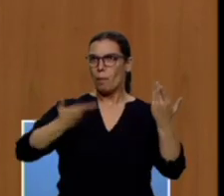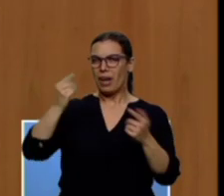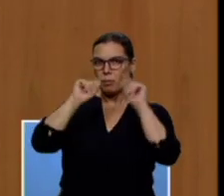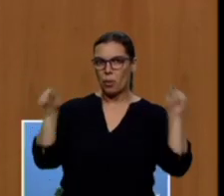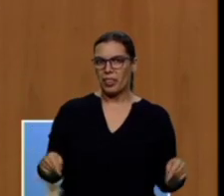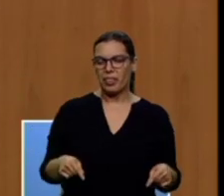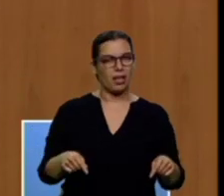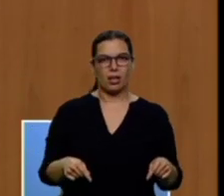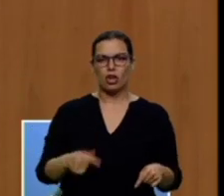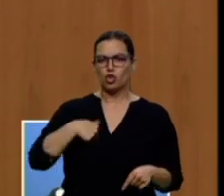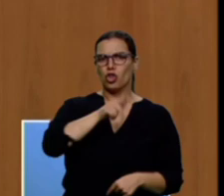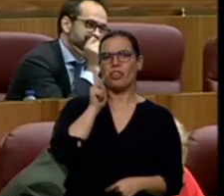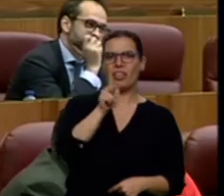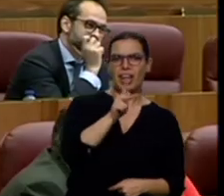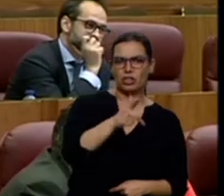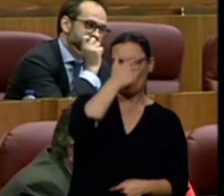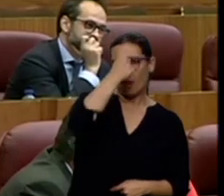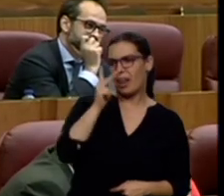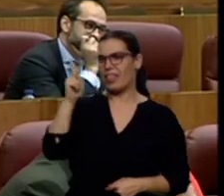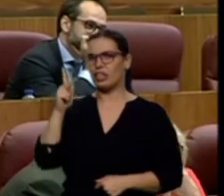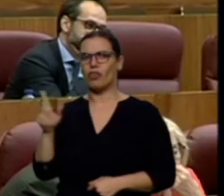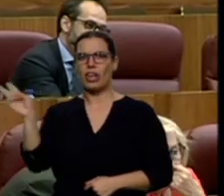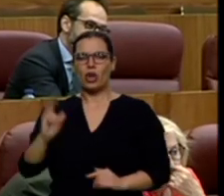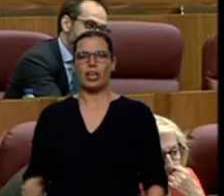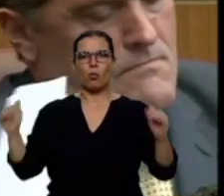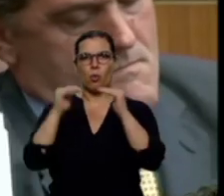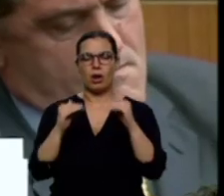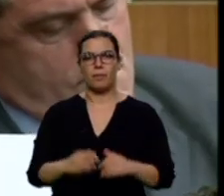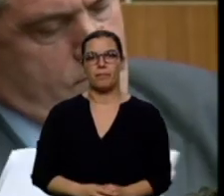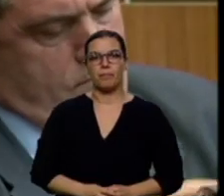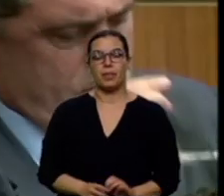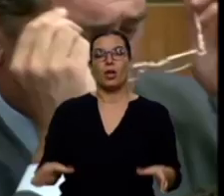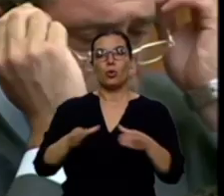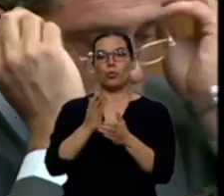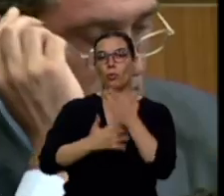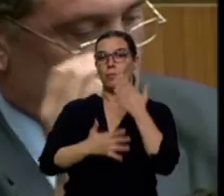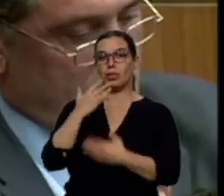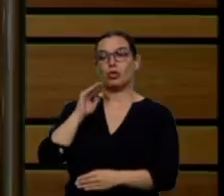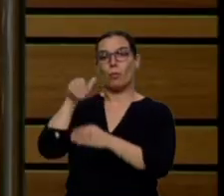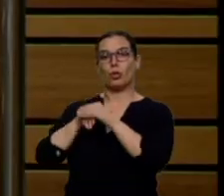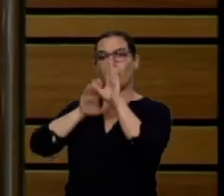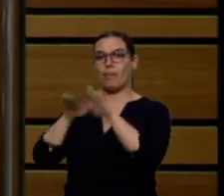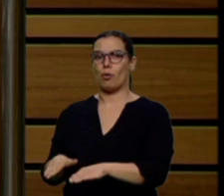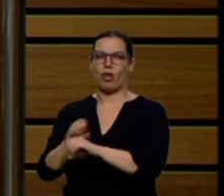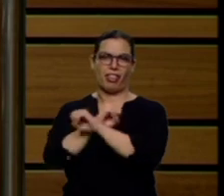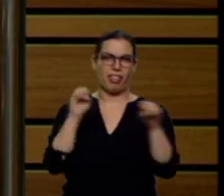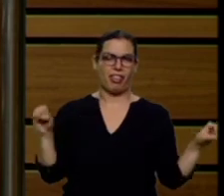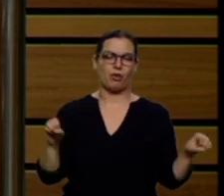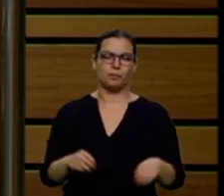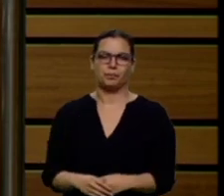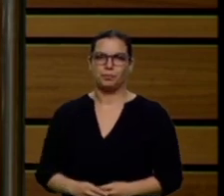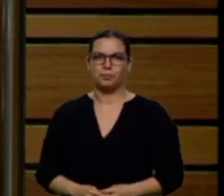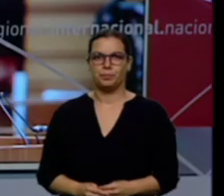derechos y los mismos deberes que un vallesoletano. Ningún representante del grupo mixto ha votado a favor de la investidura del futuro presidente.